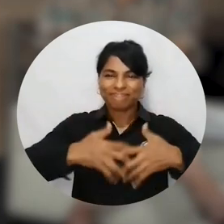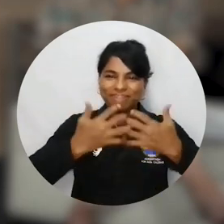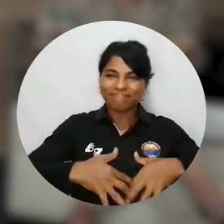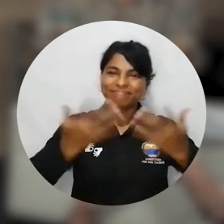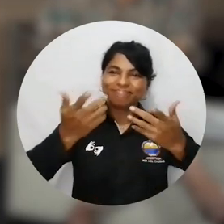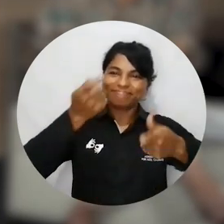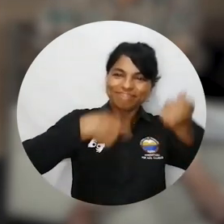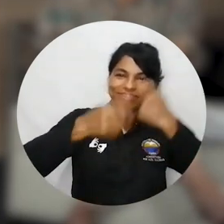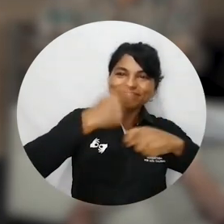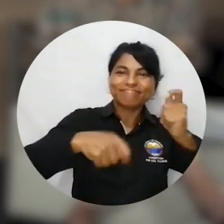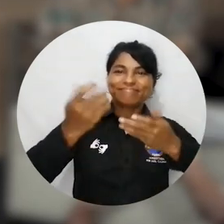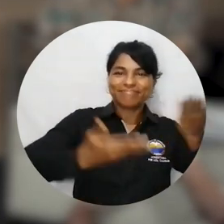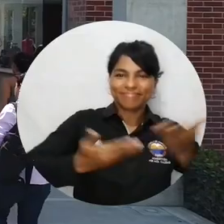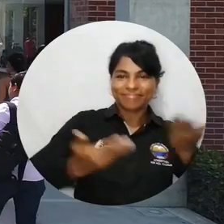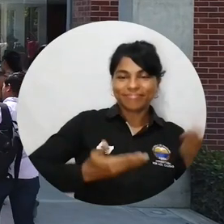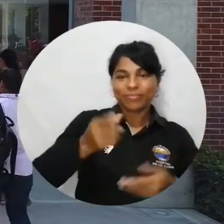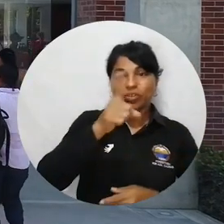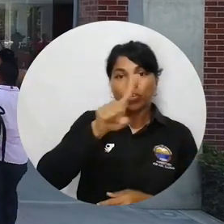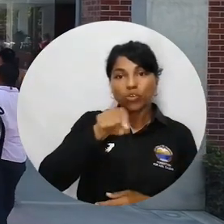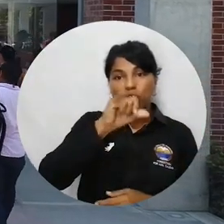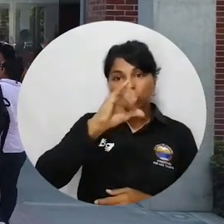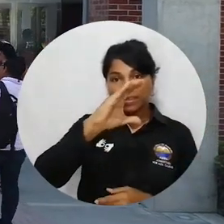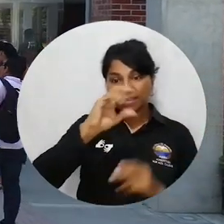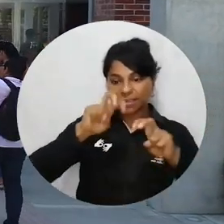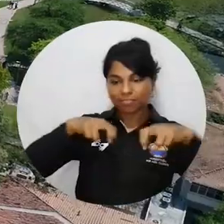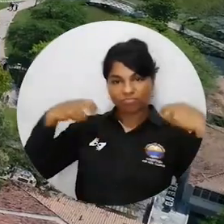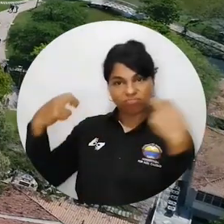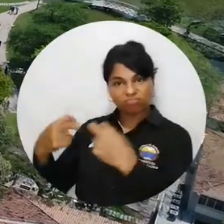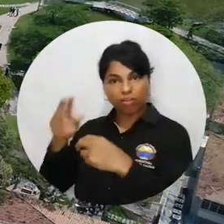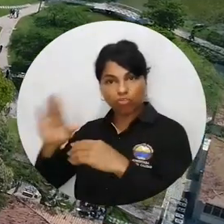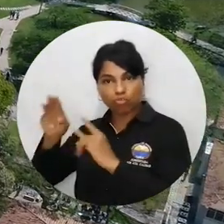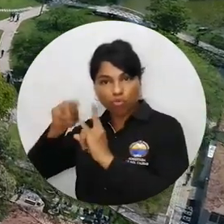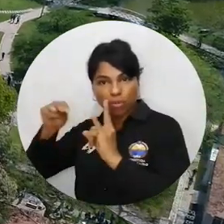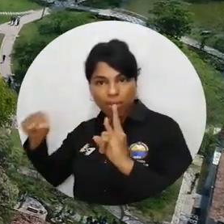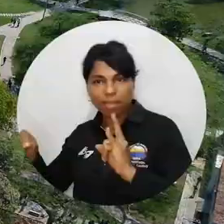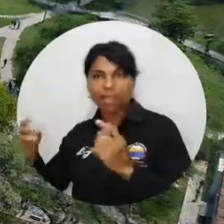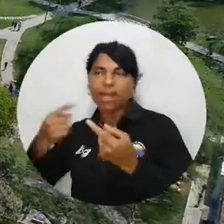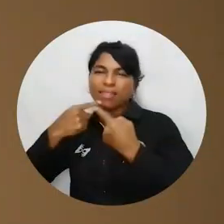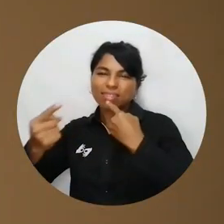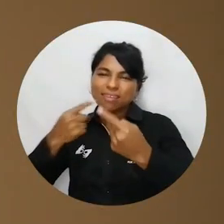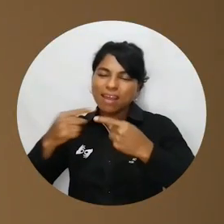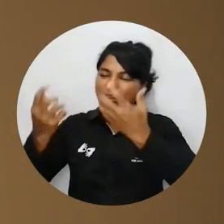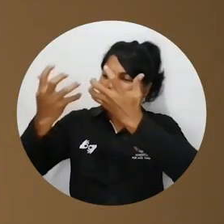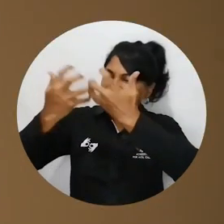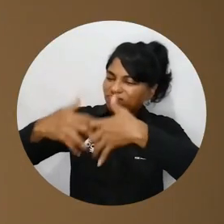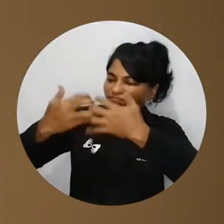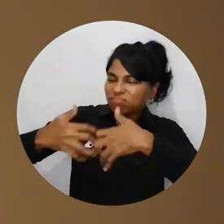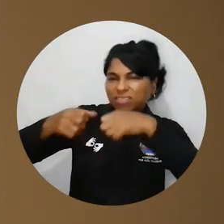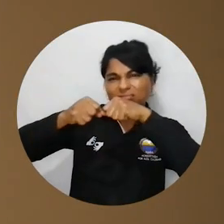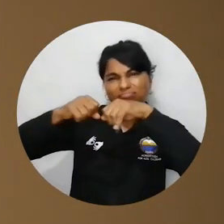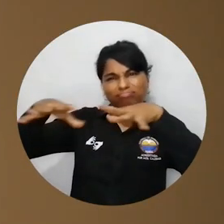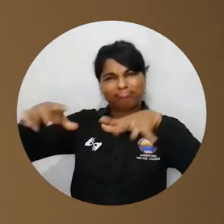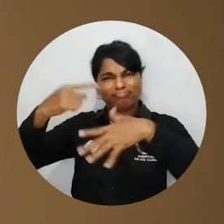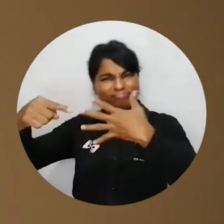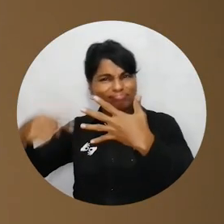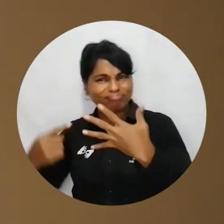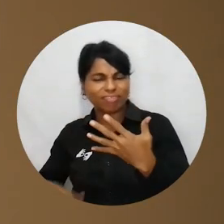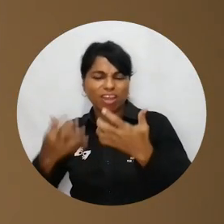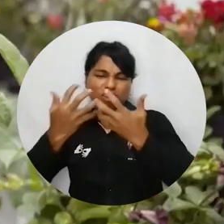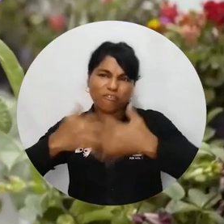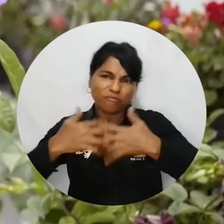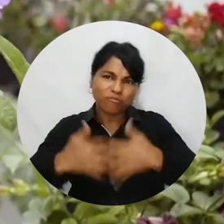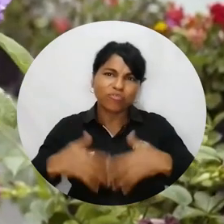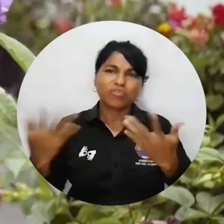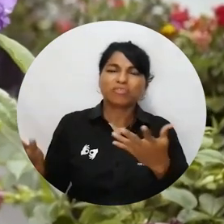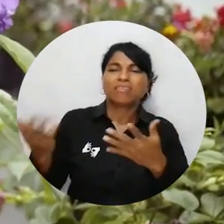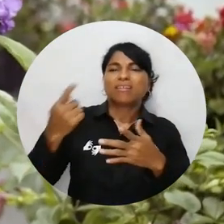La Superintendencia de Industria y Comercio se tomó la Universidad del Magdalena no sólo para albergar el diálogo multisectorial sobre sus funciones y